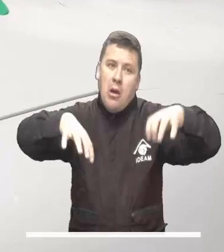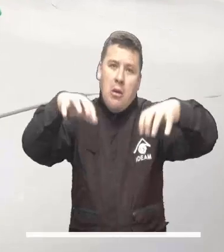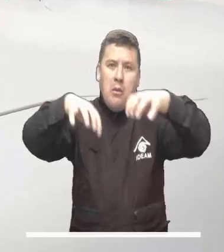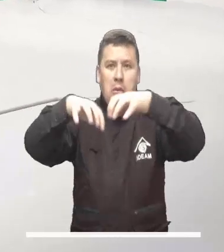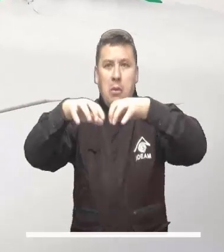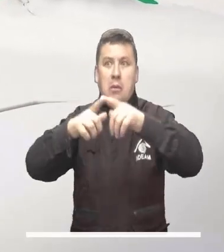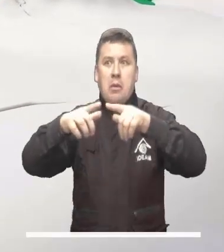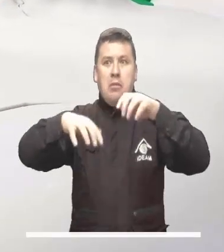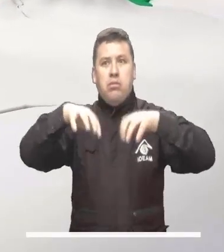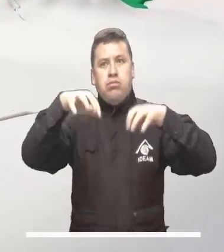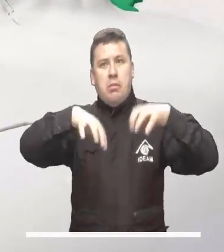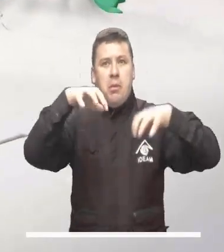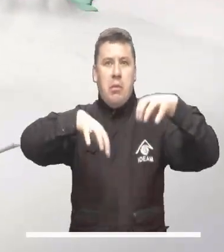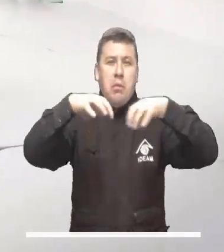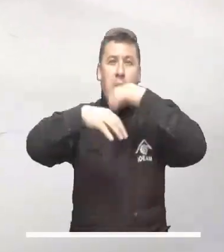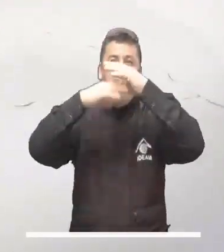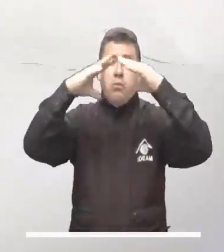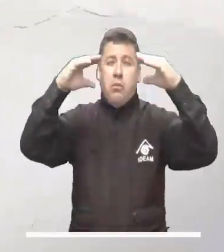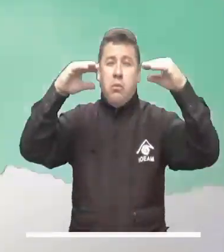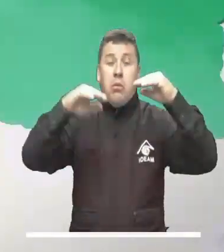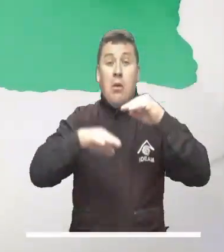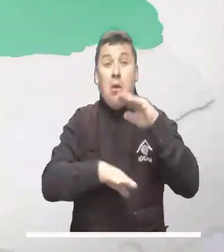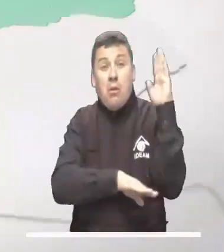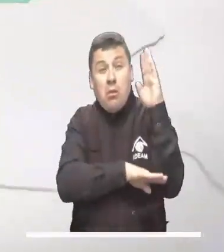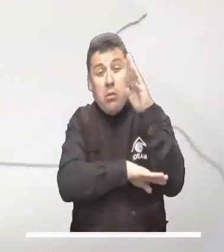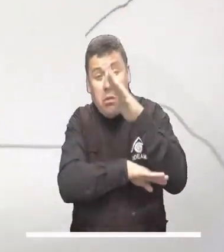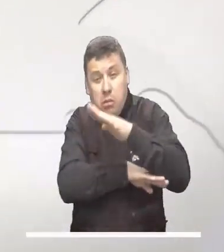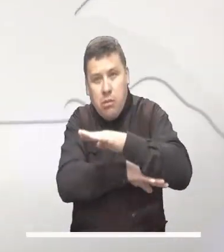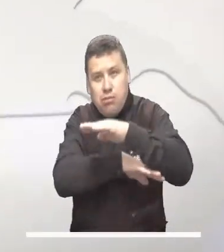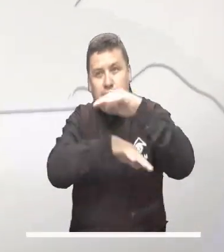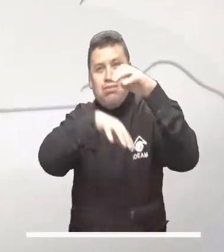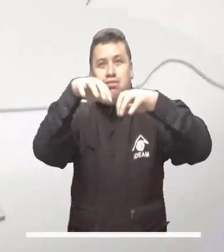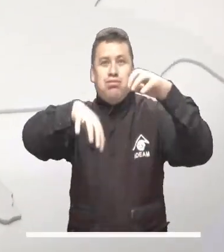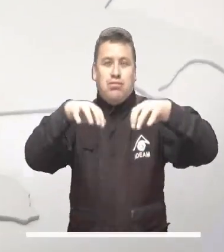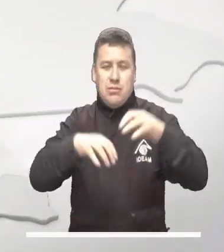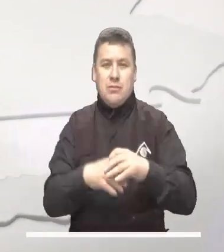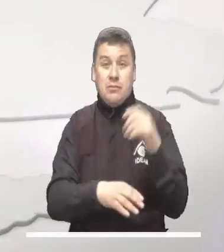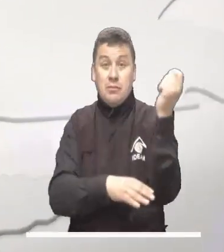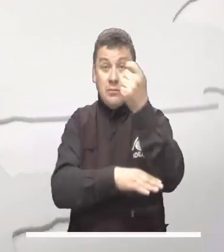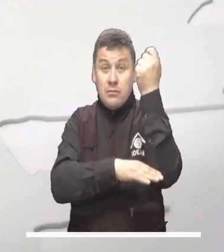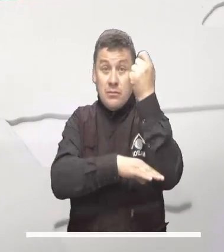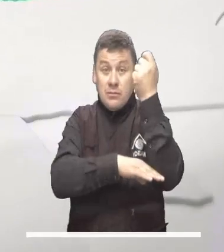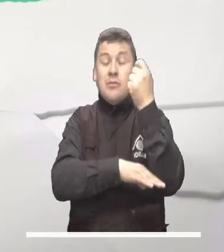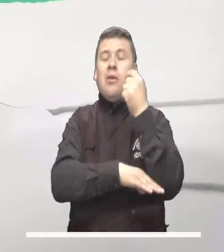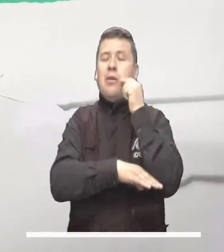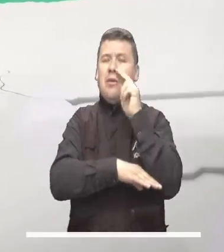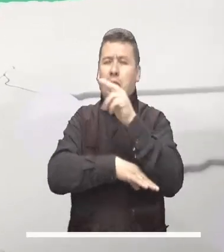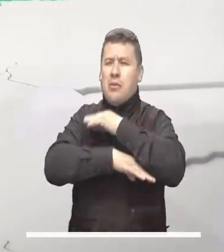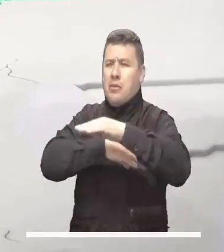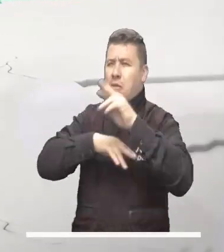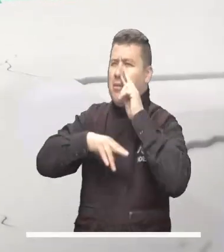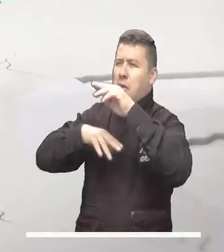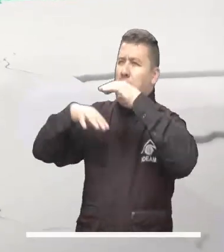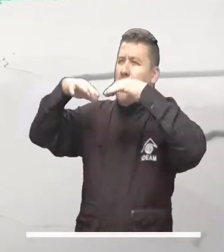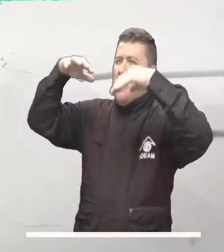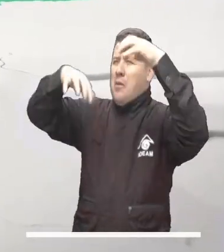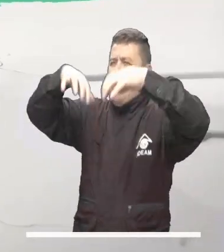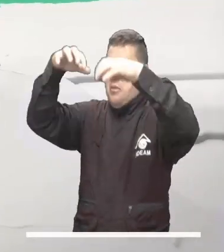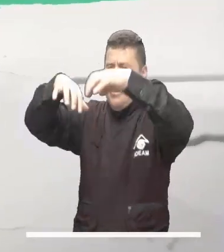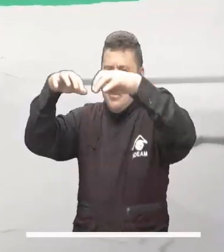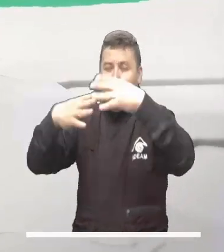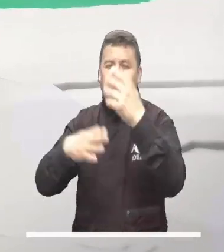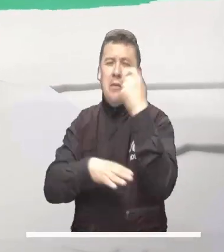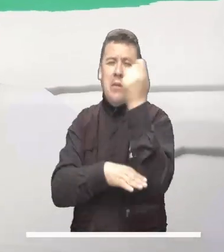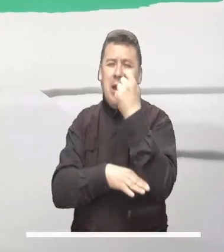En el resto de la zona seguirá aumentando el sistema nuboso hacia el final de la jornada. En los llanos colombianos la mañana estará pasada por